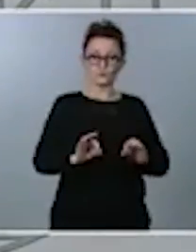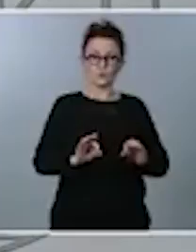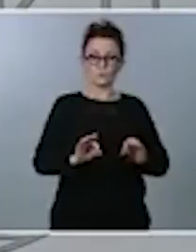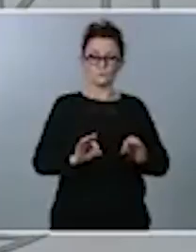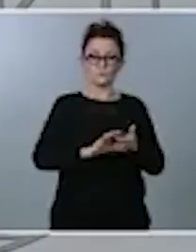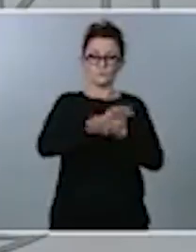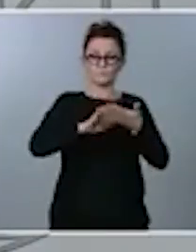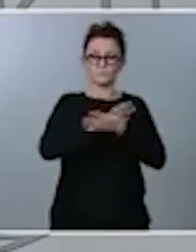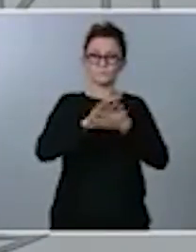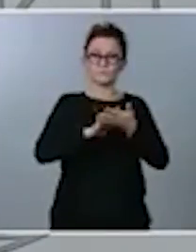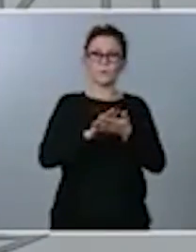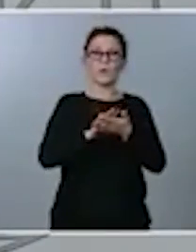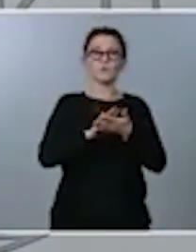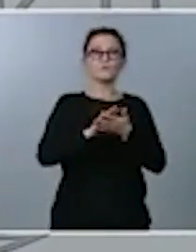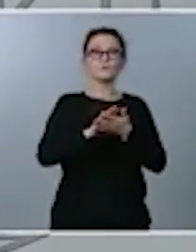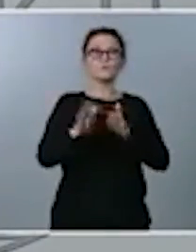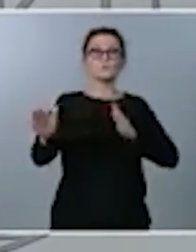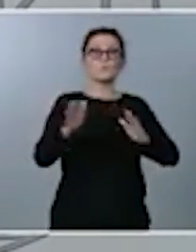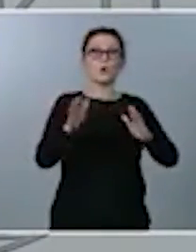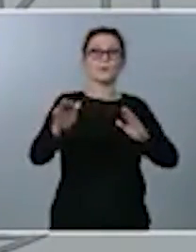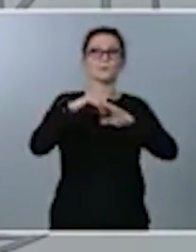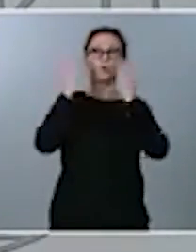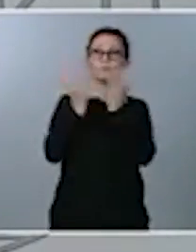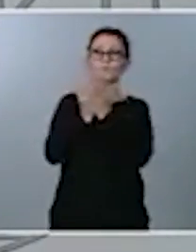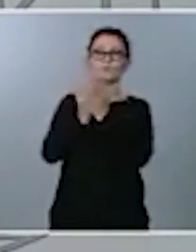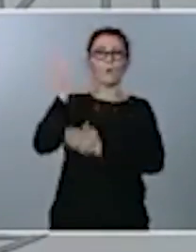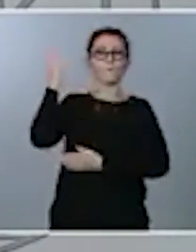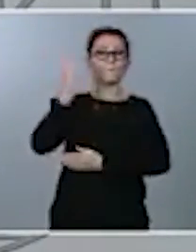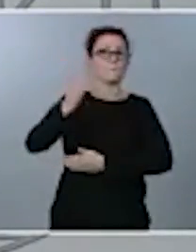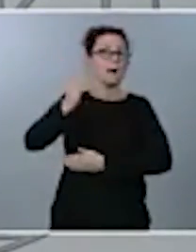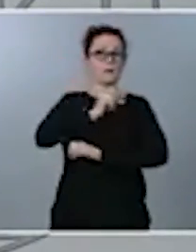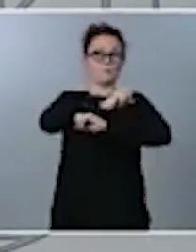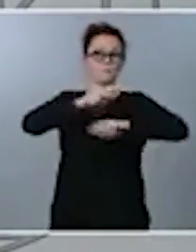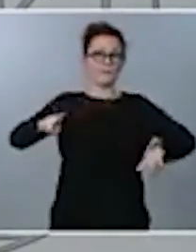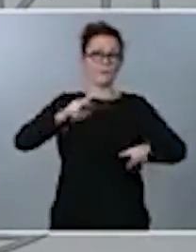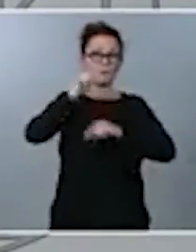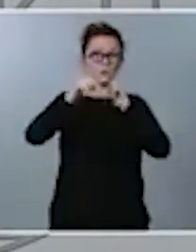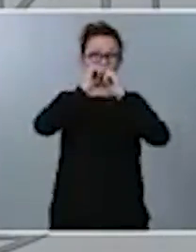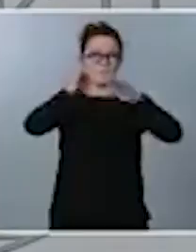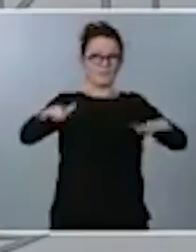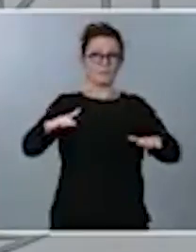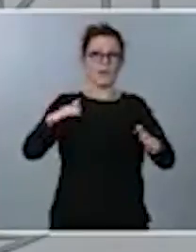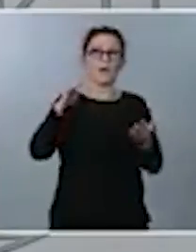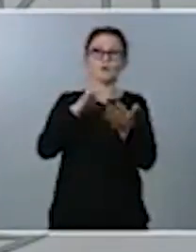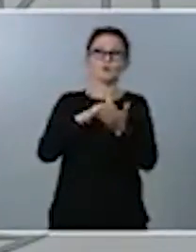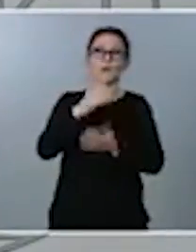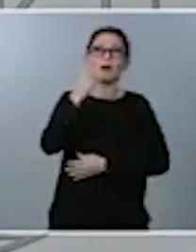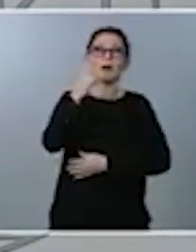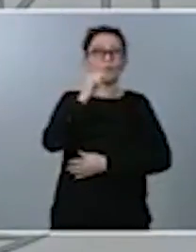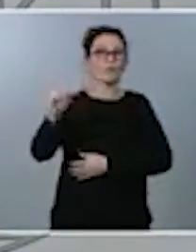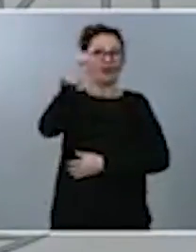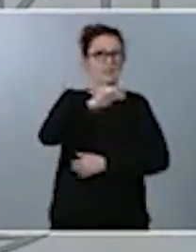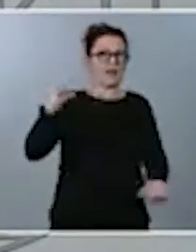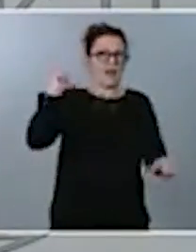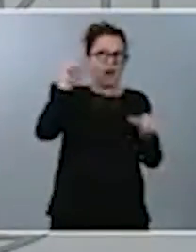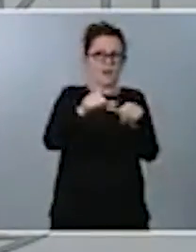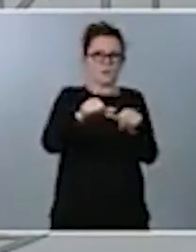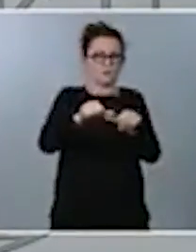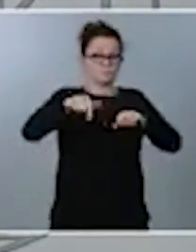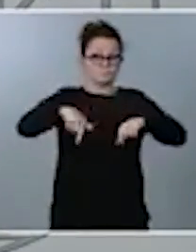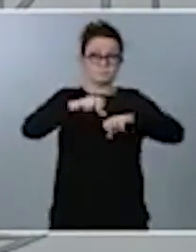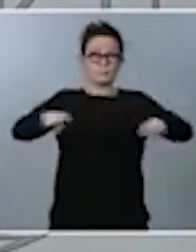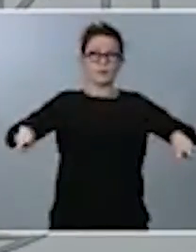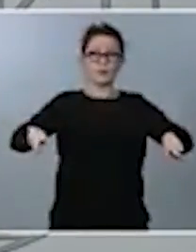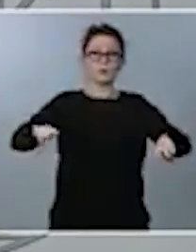sufriendo la mayor pandemia que hemos conocido durante un siglo. Y, de hecho, tras la primera oleada de la pasada